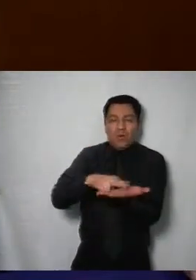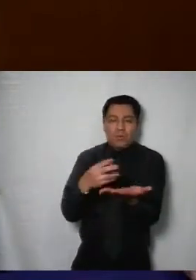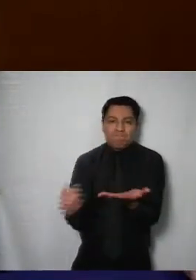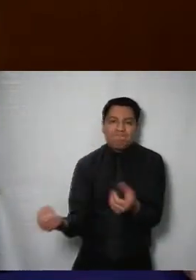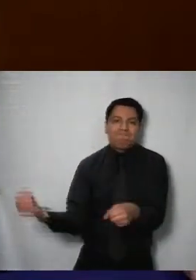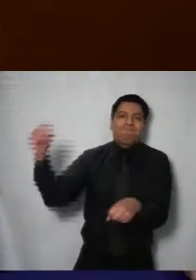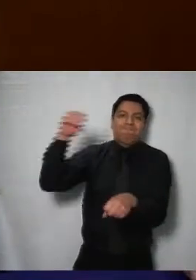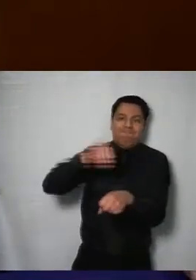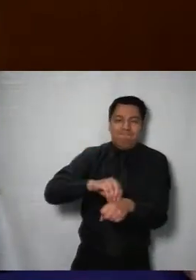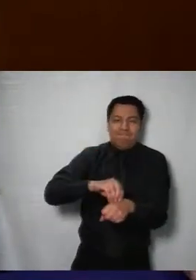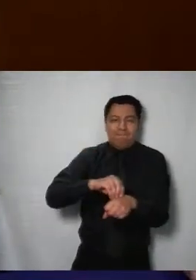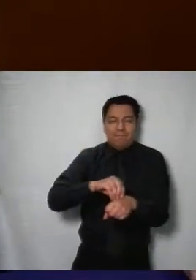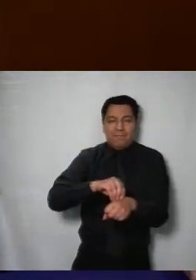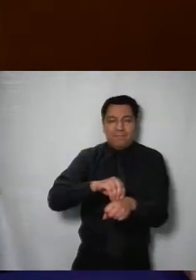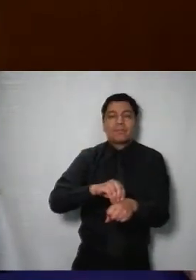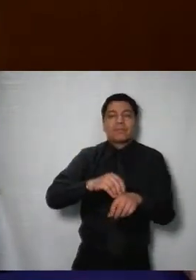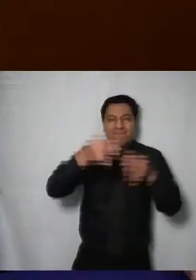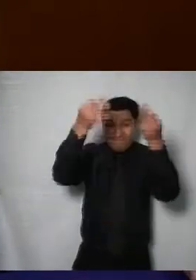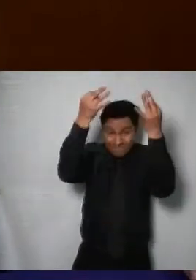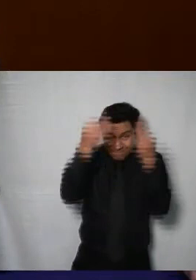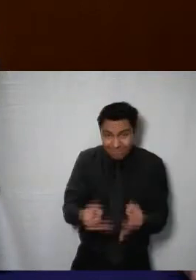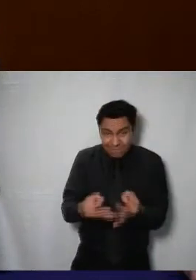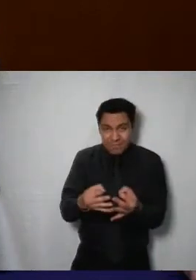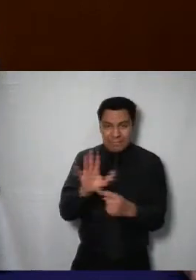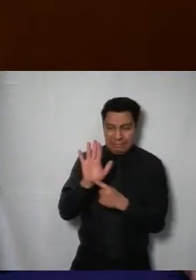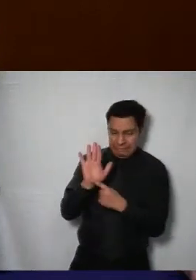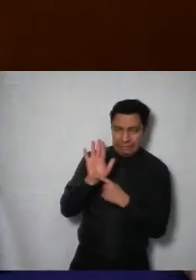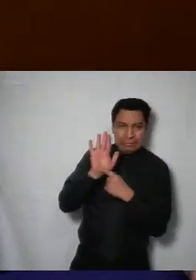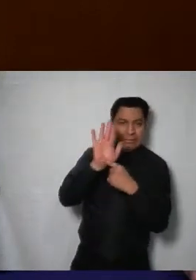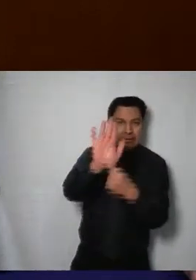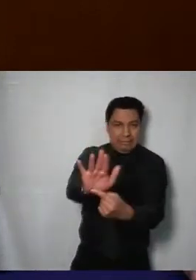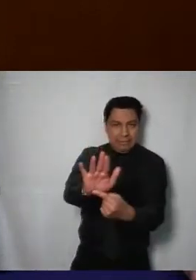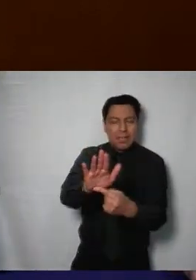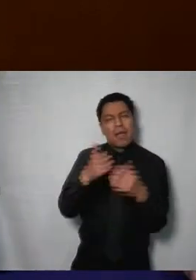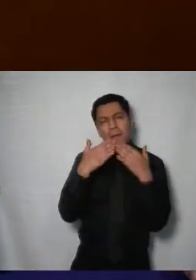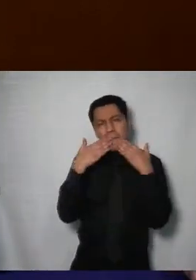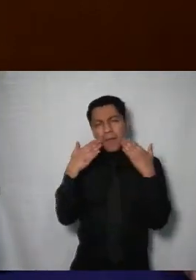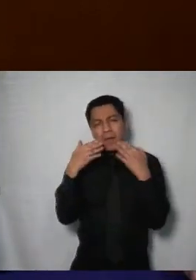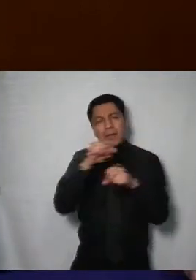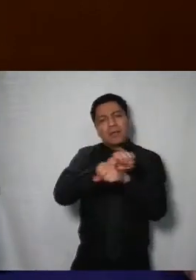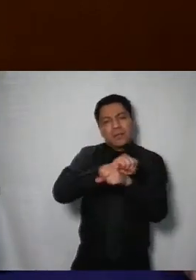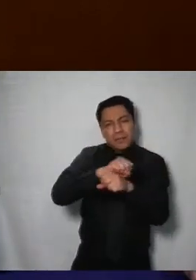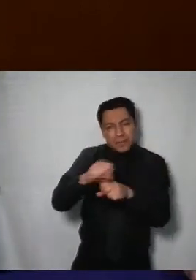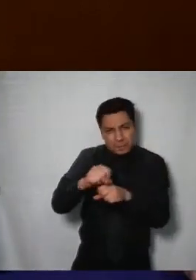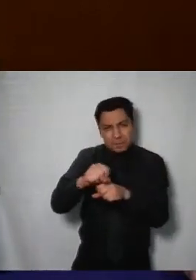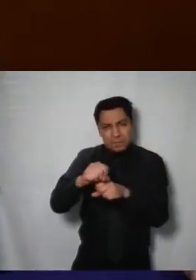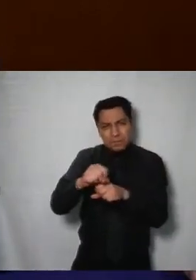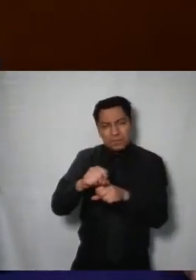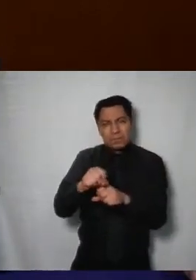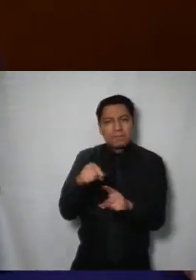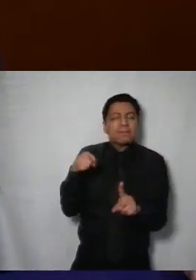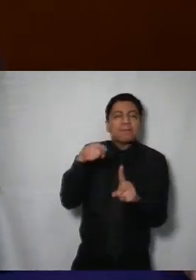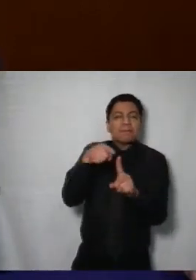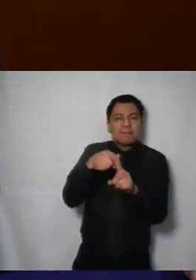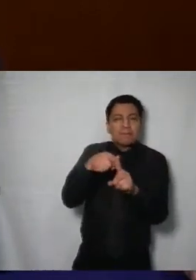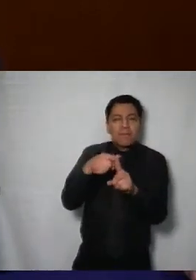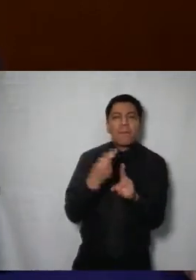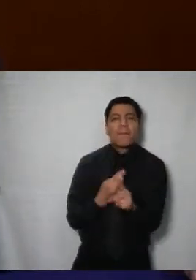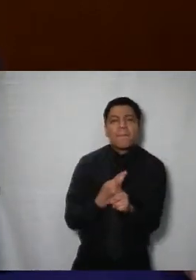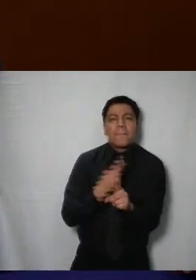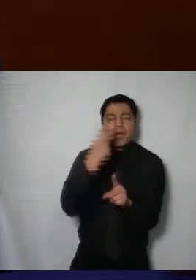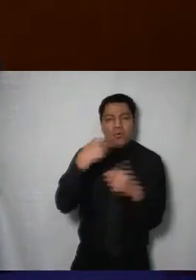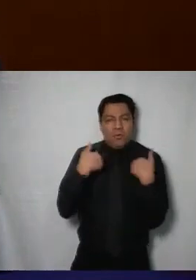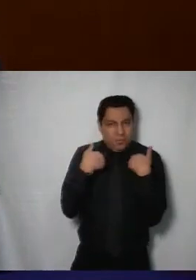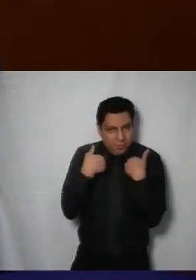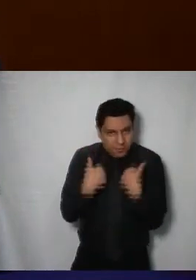ofrece la información cuando ha sido organizada y presentada de manera amigable y sencilla con la finalidad de promover un mejor